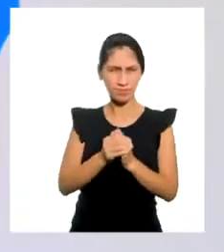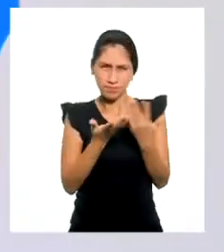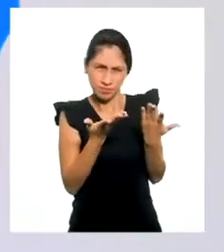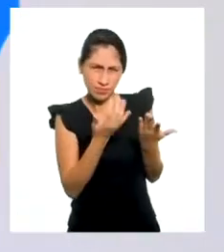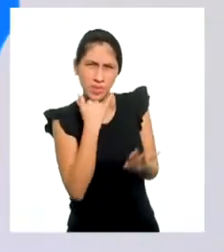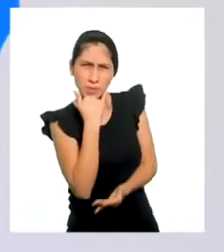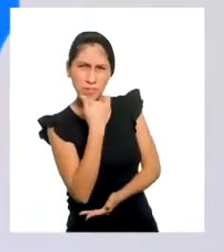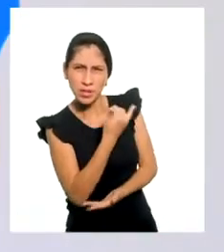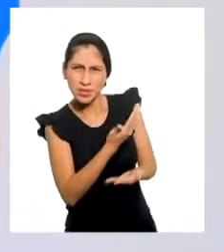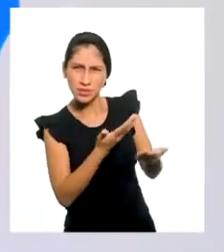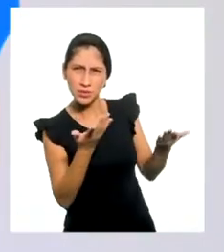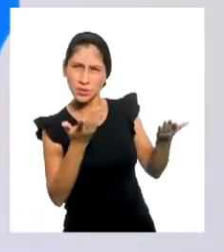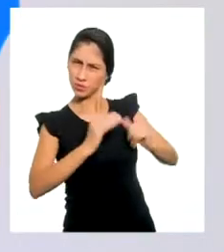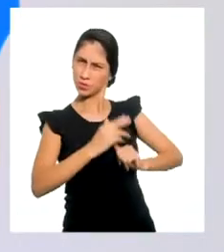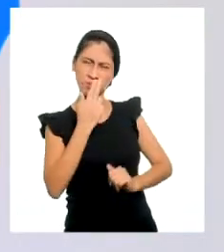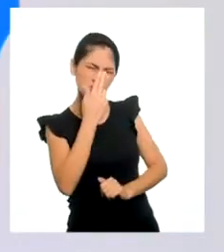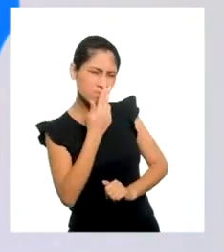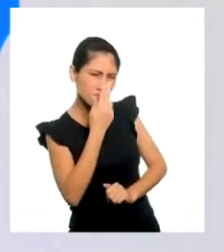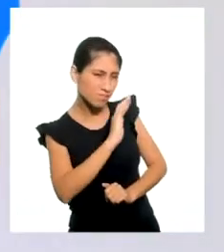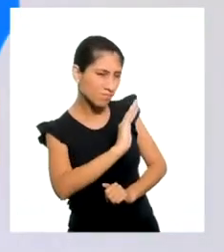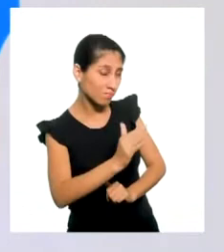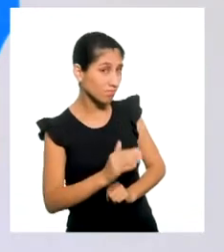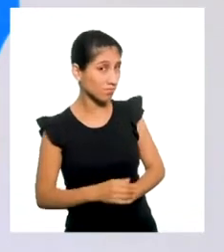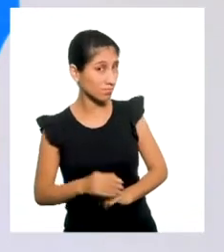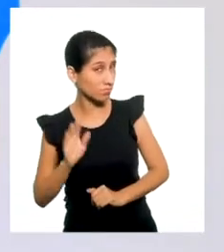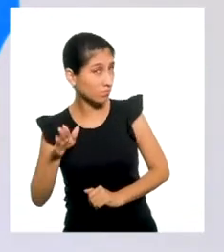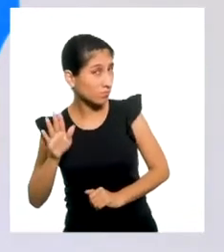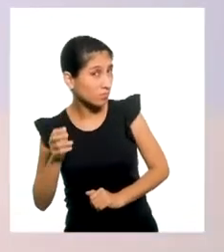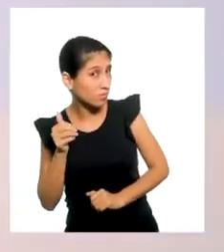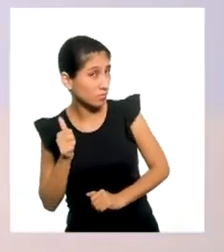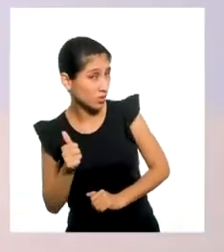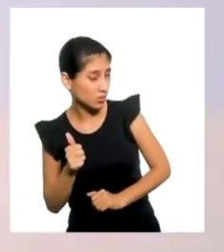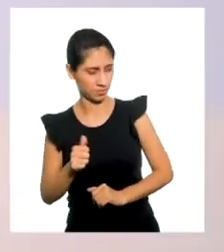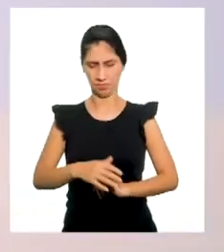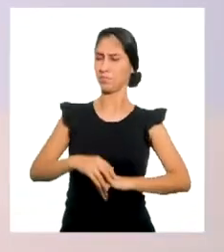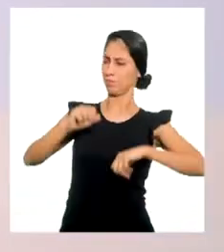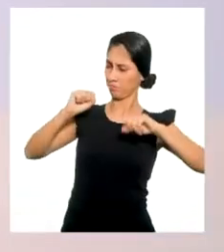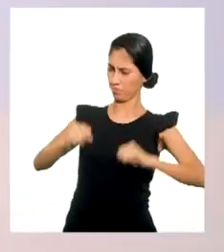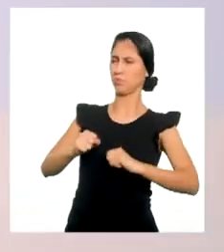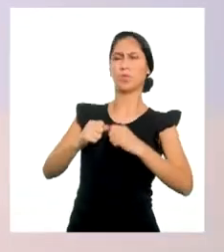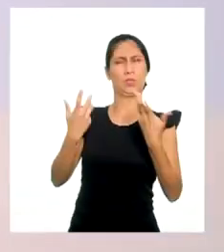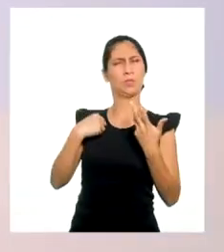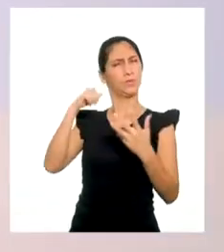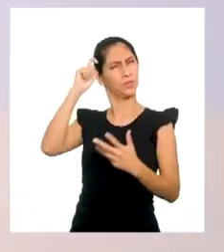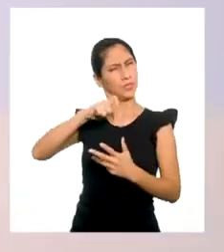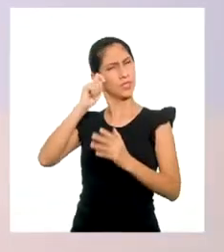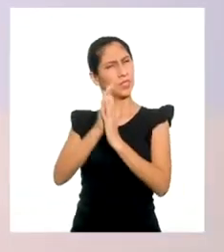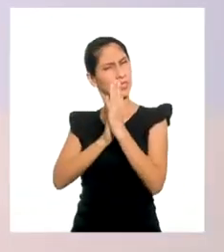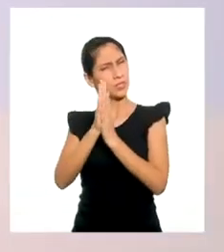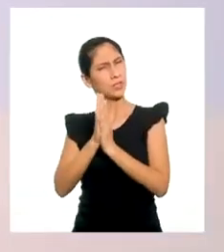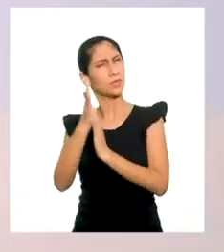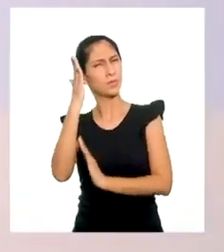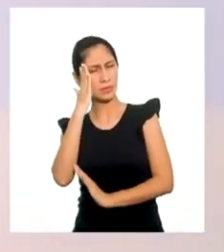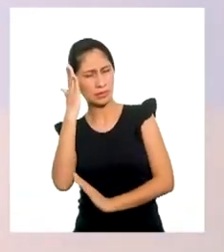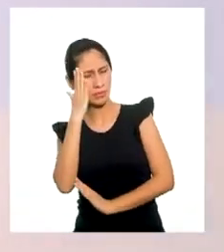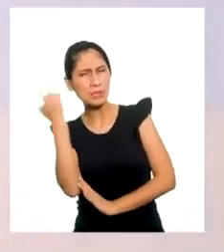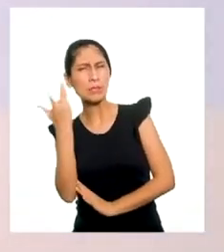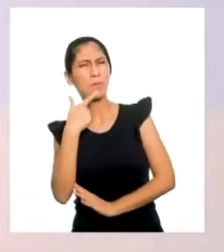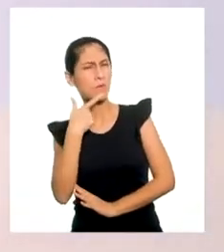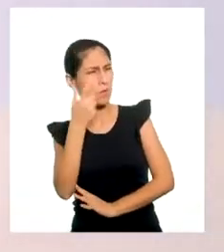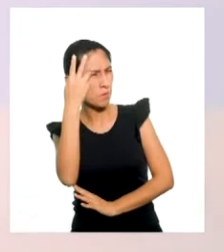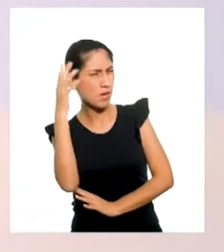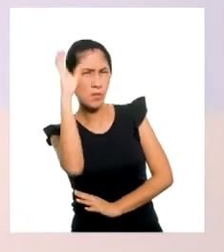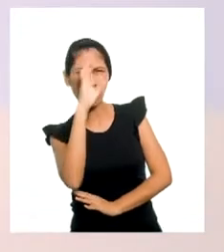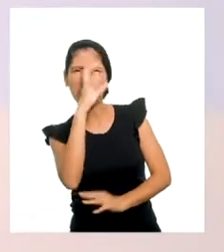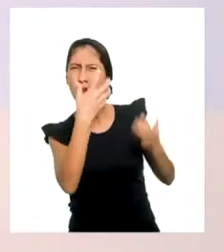¿Qué pasó, Tocino? ¿Estás bien? Sí, es solo que necesito saber la empresa de taxi que me conviene